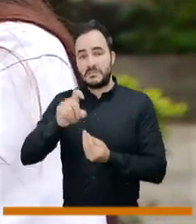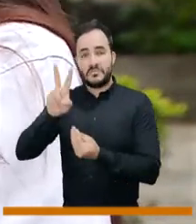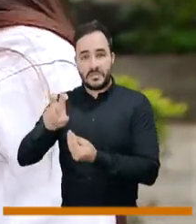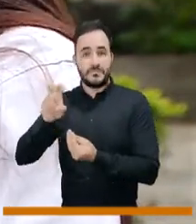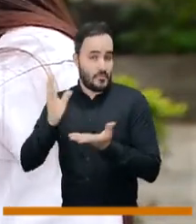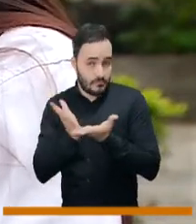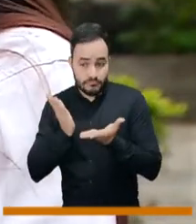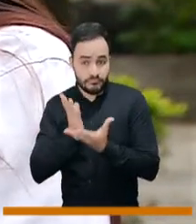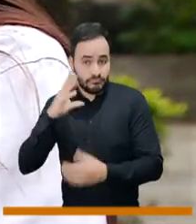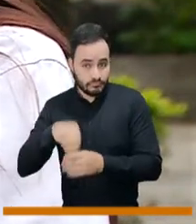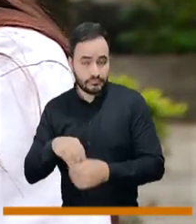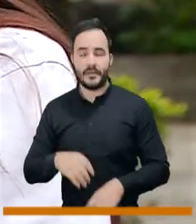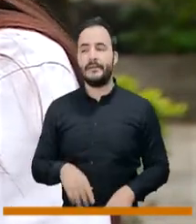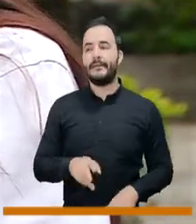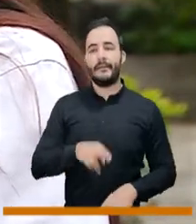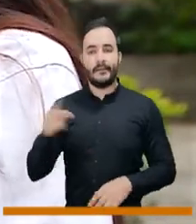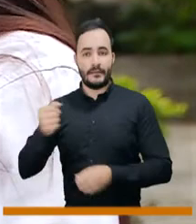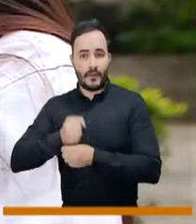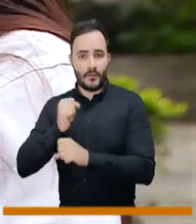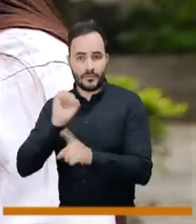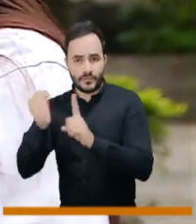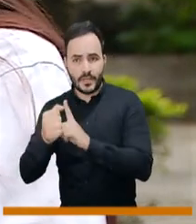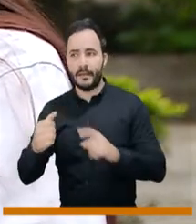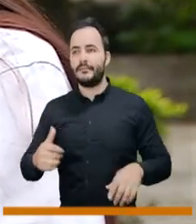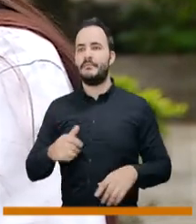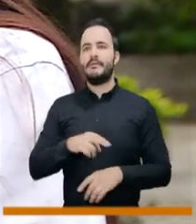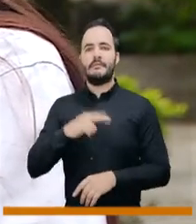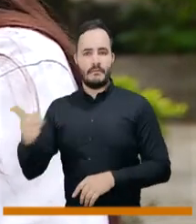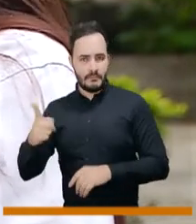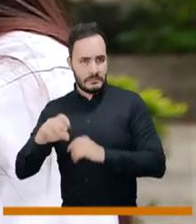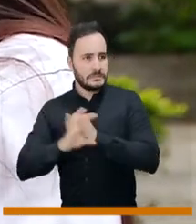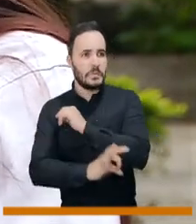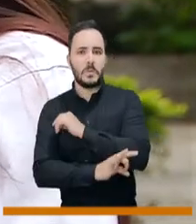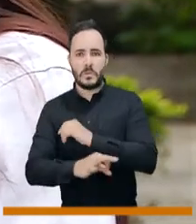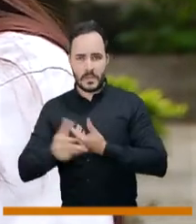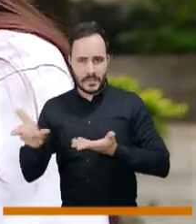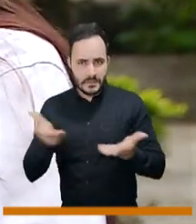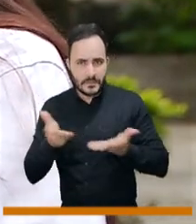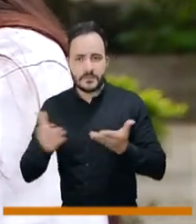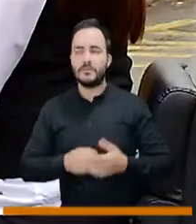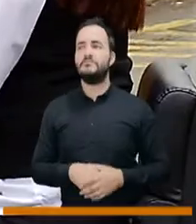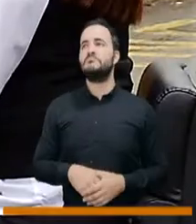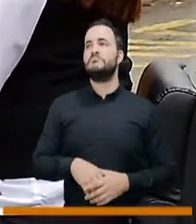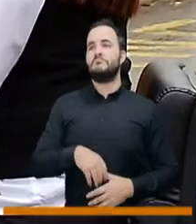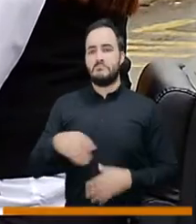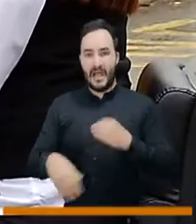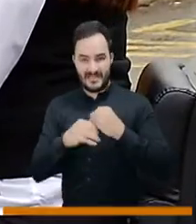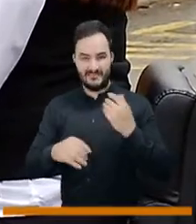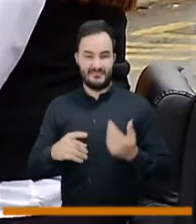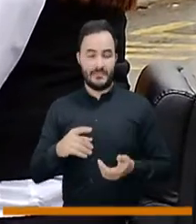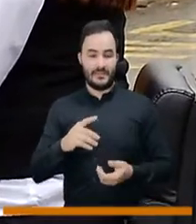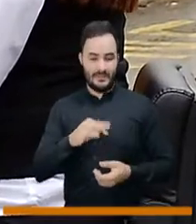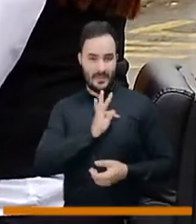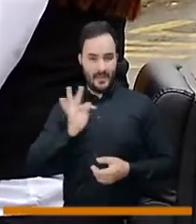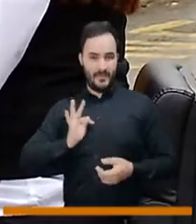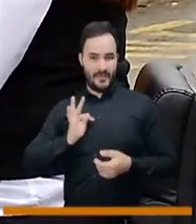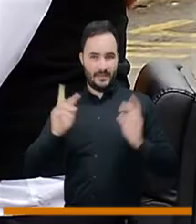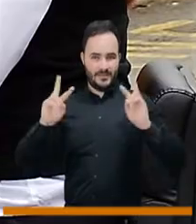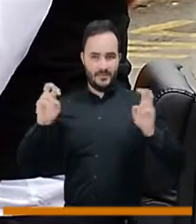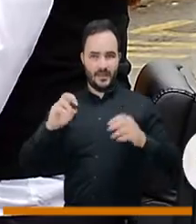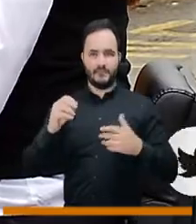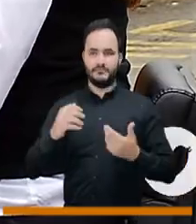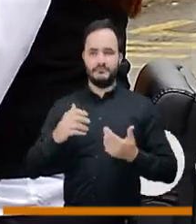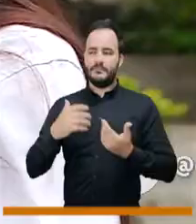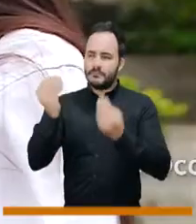tengan. También hay intervención con trabajo social, también hay intervención con psicología dentro del servicio y están haciendo talleres,